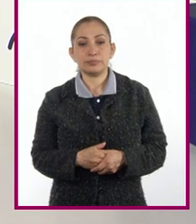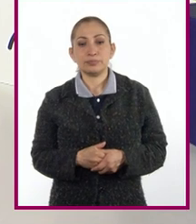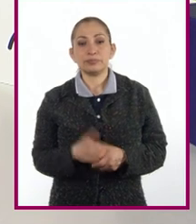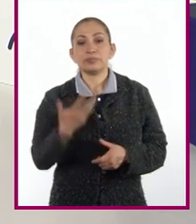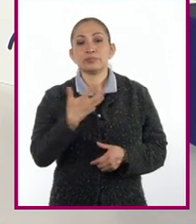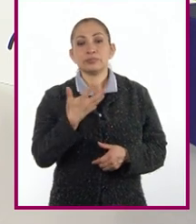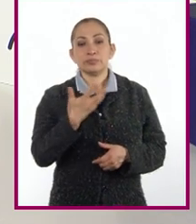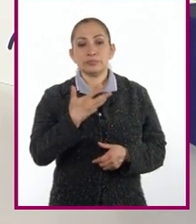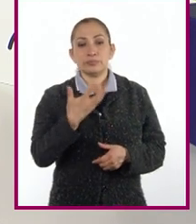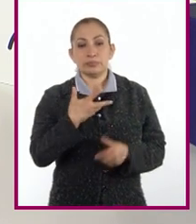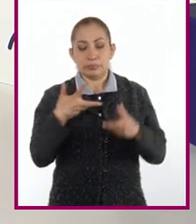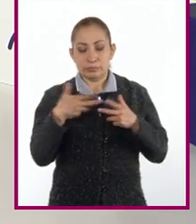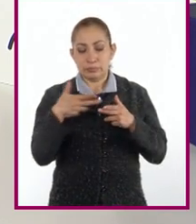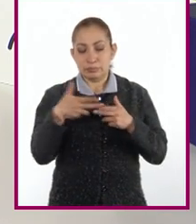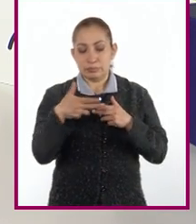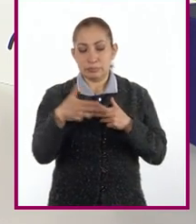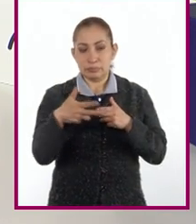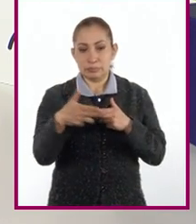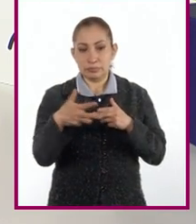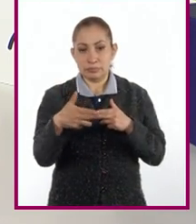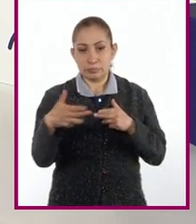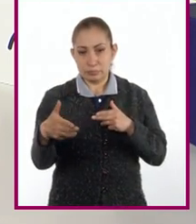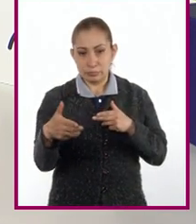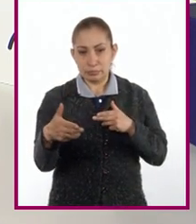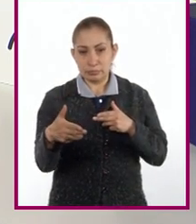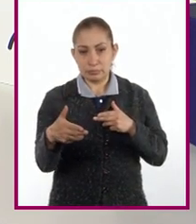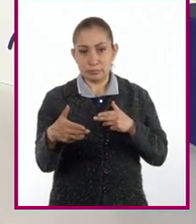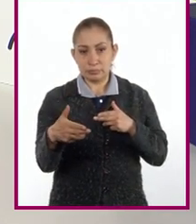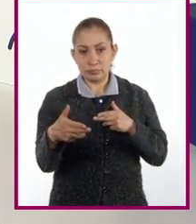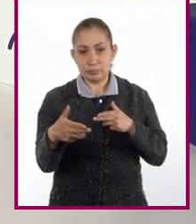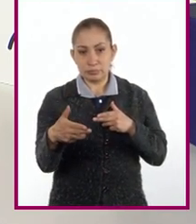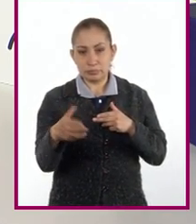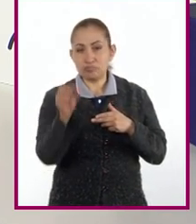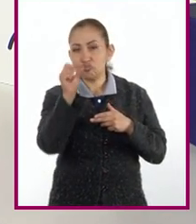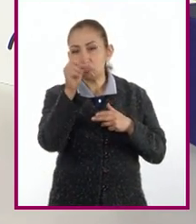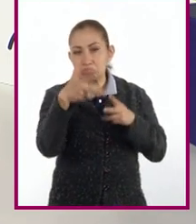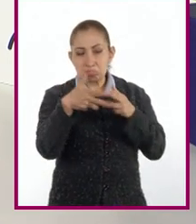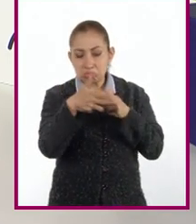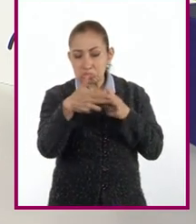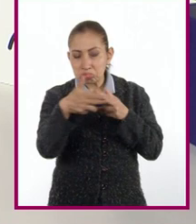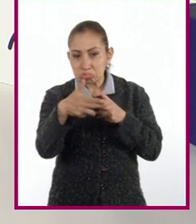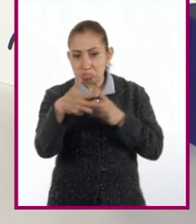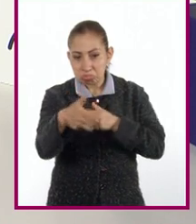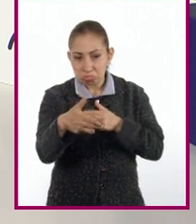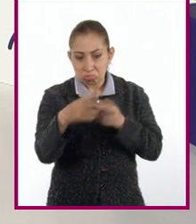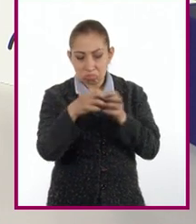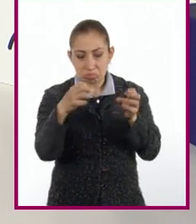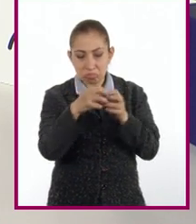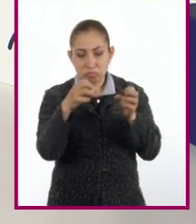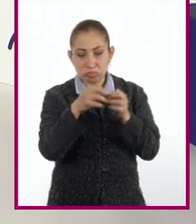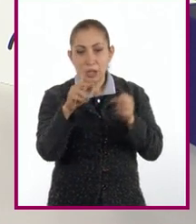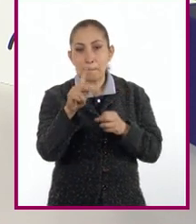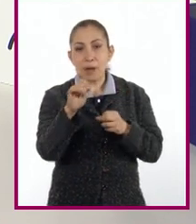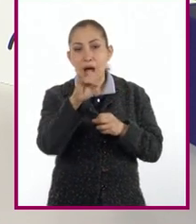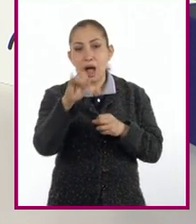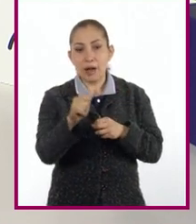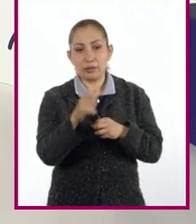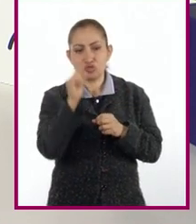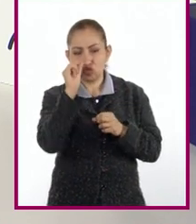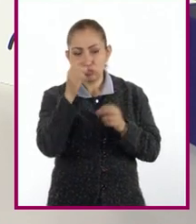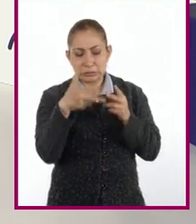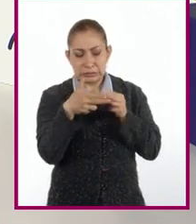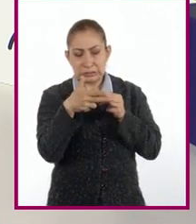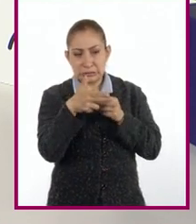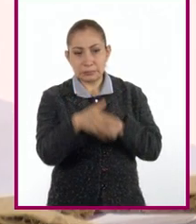Tenemos que cortar en secciones pequeñitas la paja. Muy pequeña, ¿verdad?